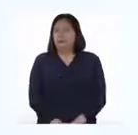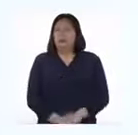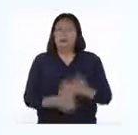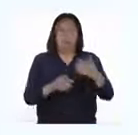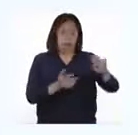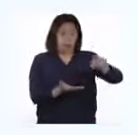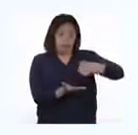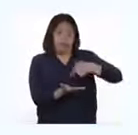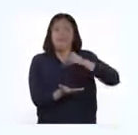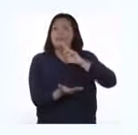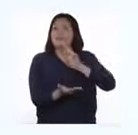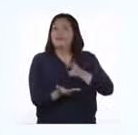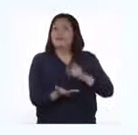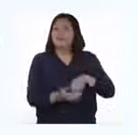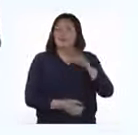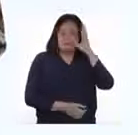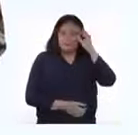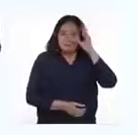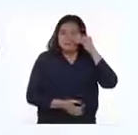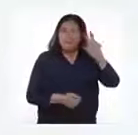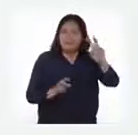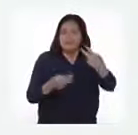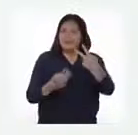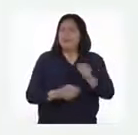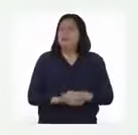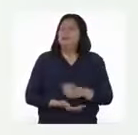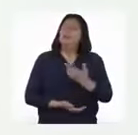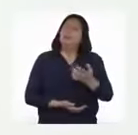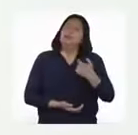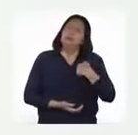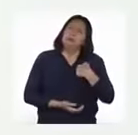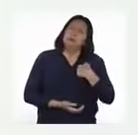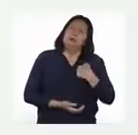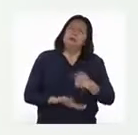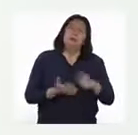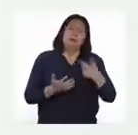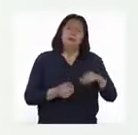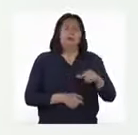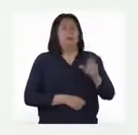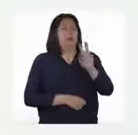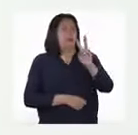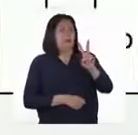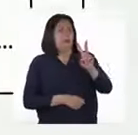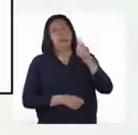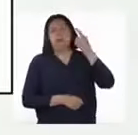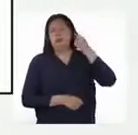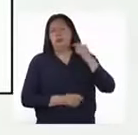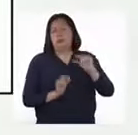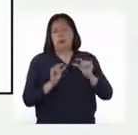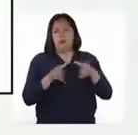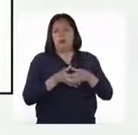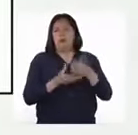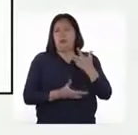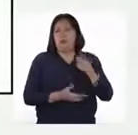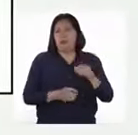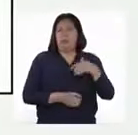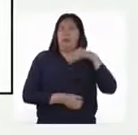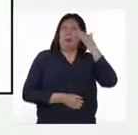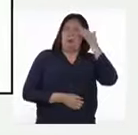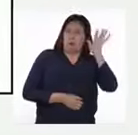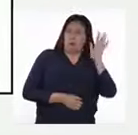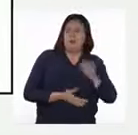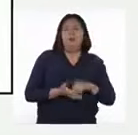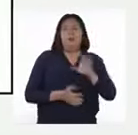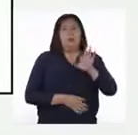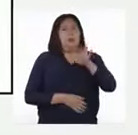Llegó una respuesta de uno de los chicos que nos está viendo. Si hallamos dos vicuñas etiquetadas en un grupo de 30, podemos suponer que